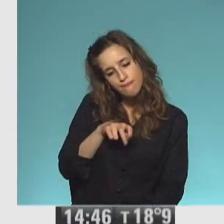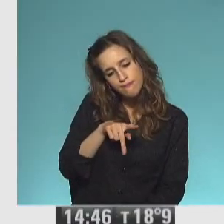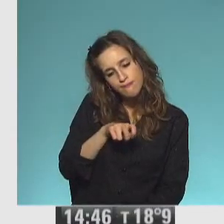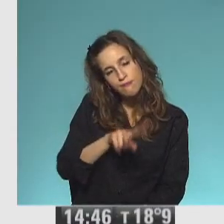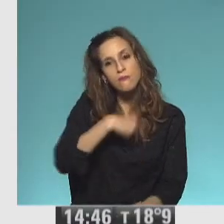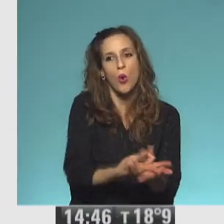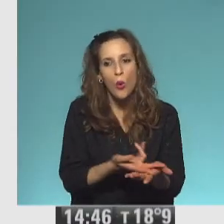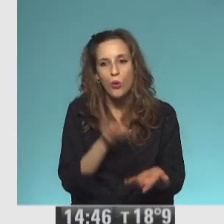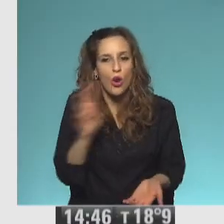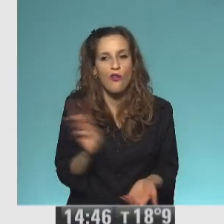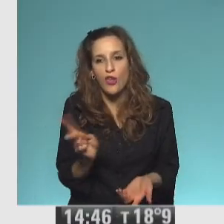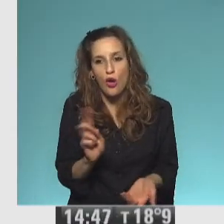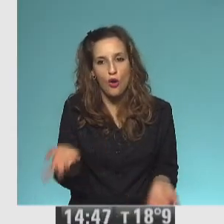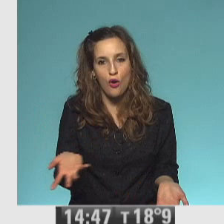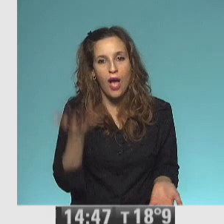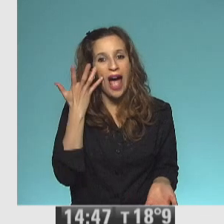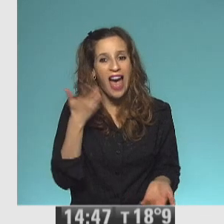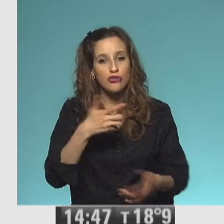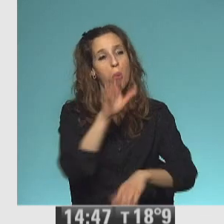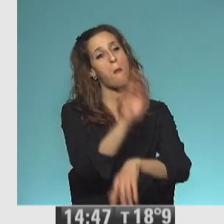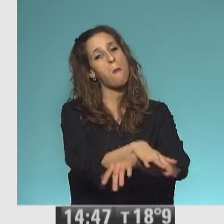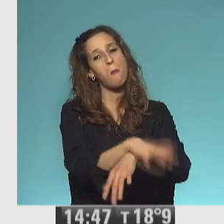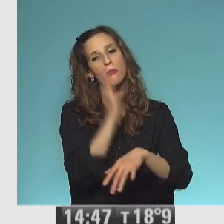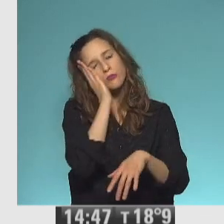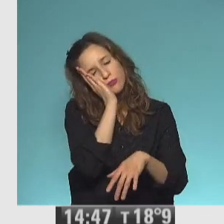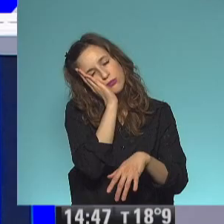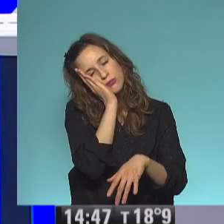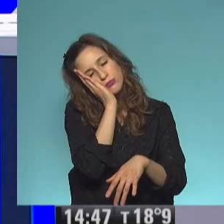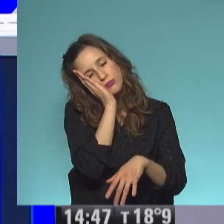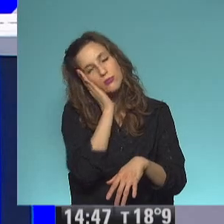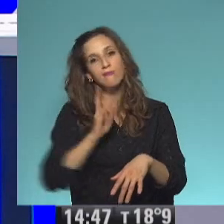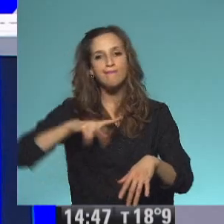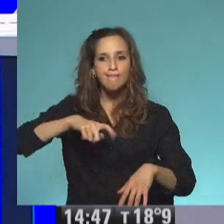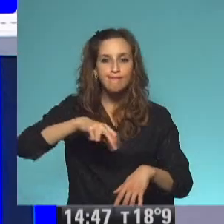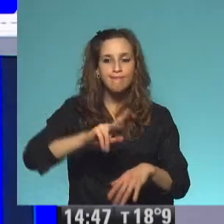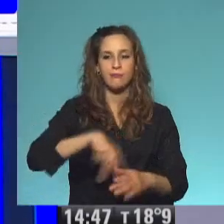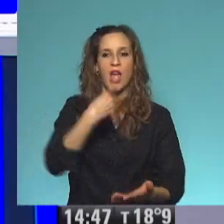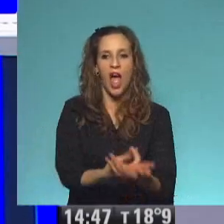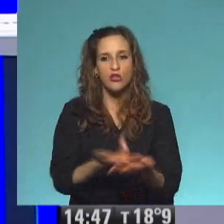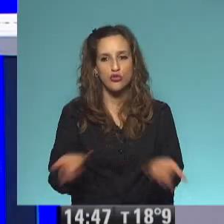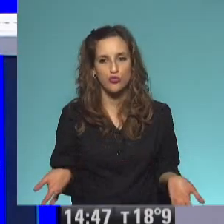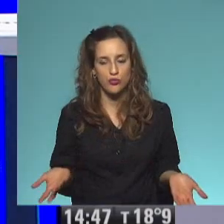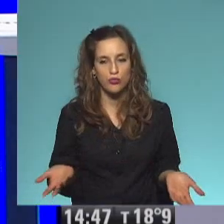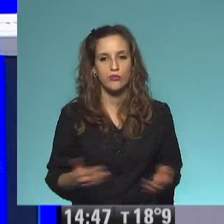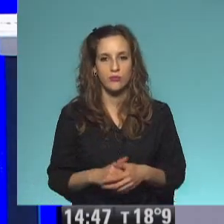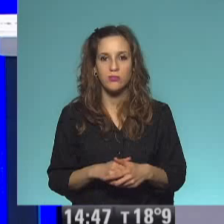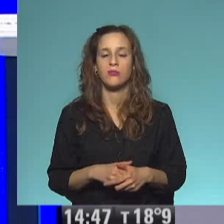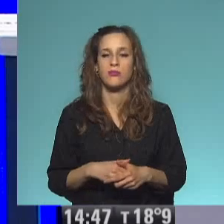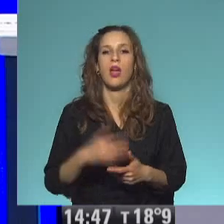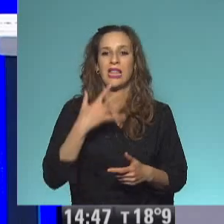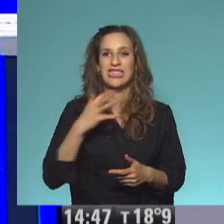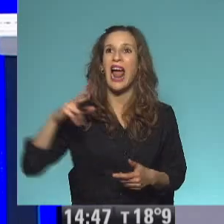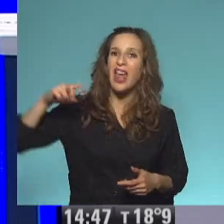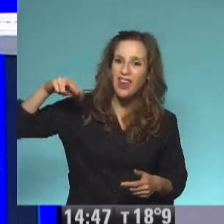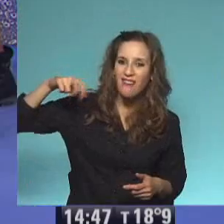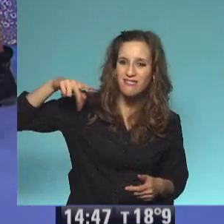porque Wilbur estaba en el piso y Winnie se tropieza. Ay, por la escalera. Se cae la escalera. Un larga la escalera. Se